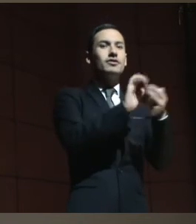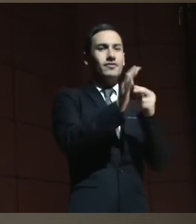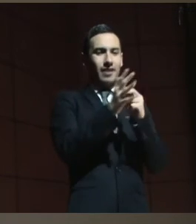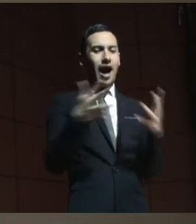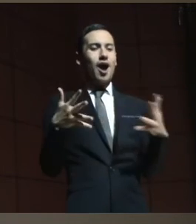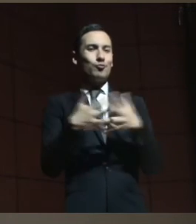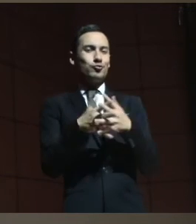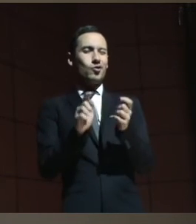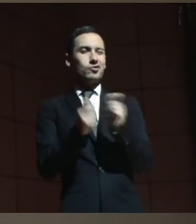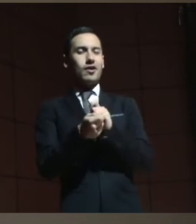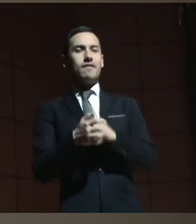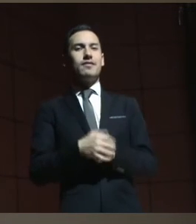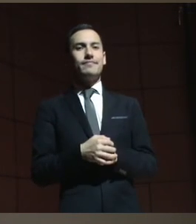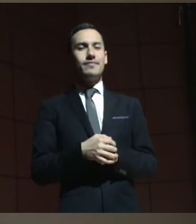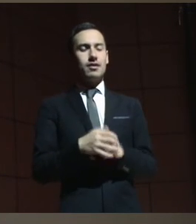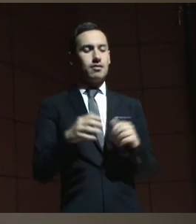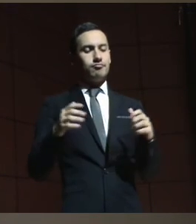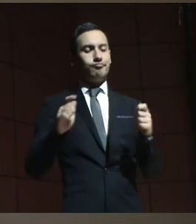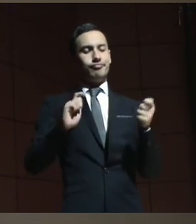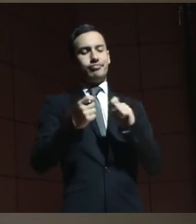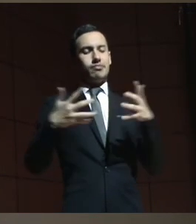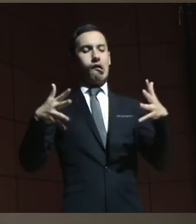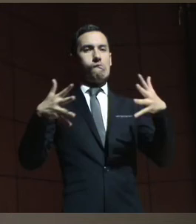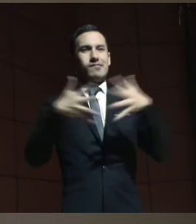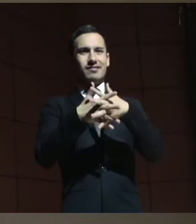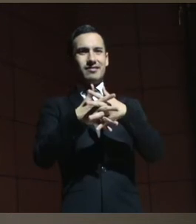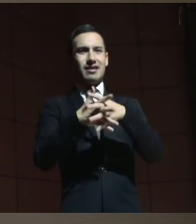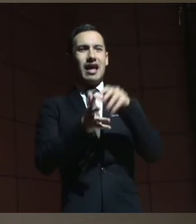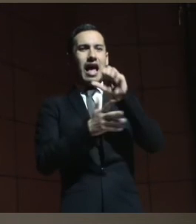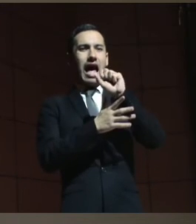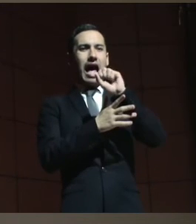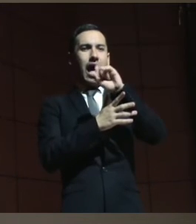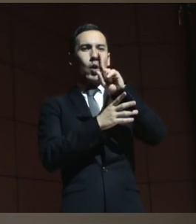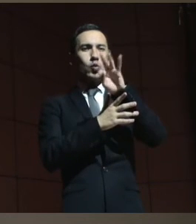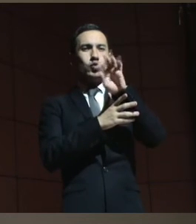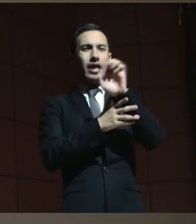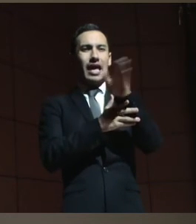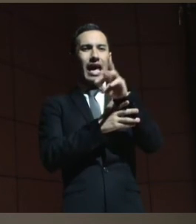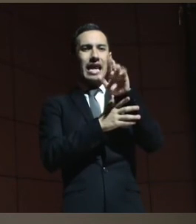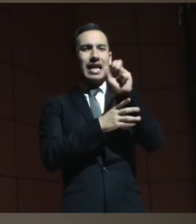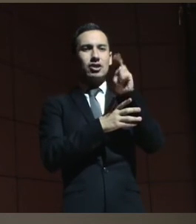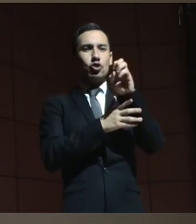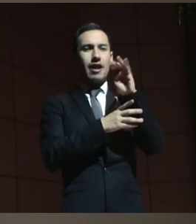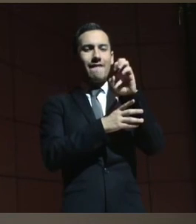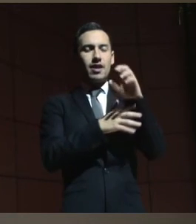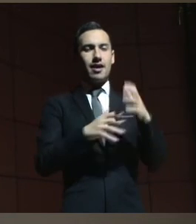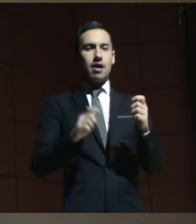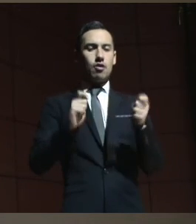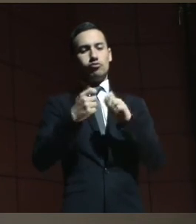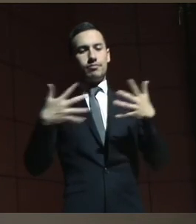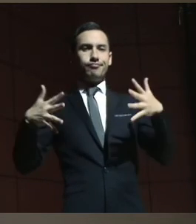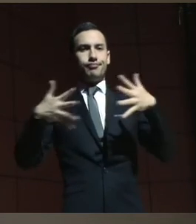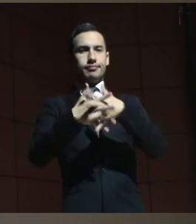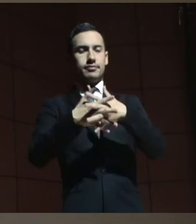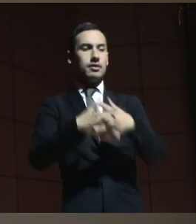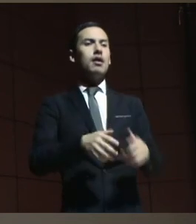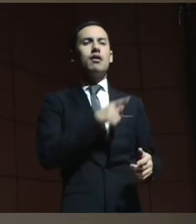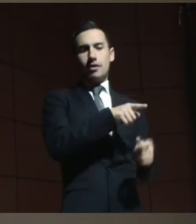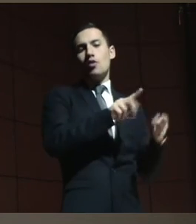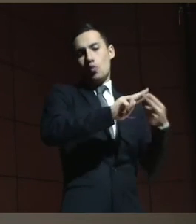razonable que el ajuste razonable tiene que facilitar la instrumentación de los apoyos